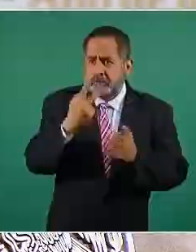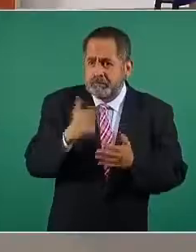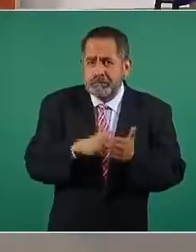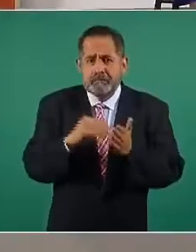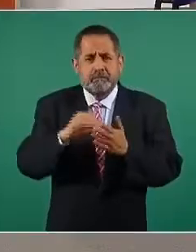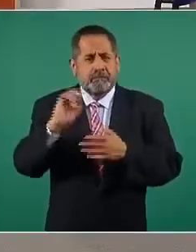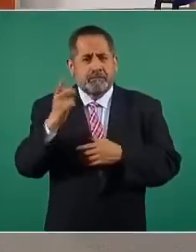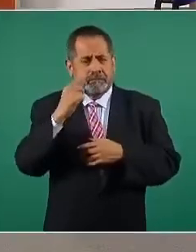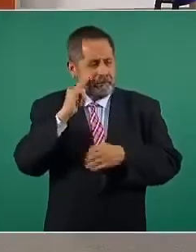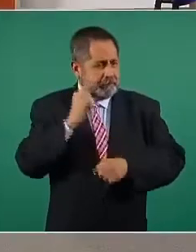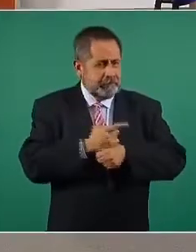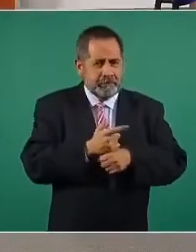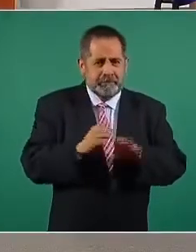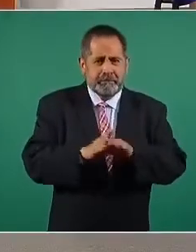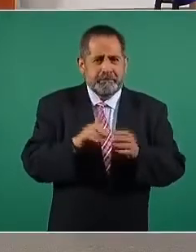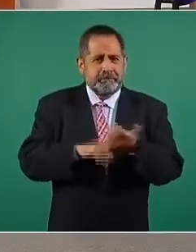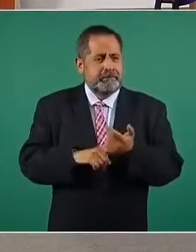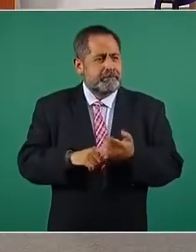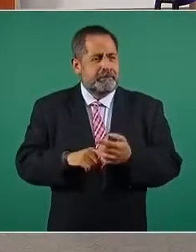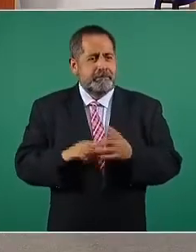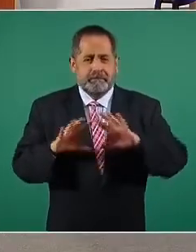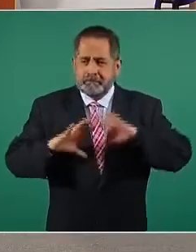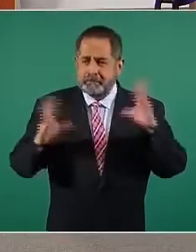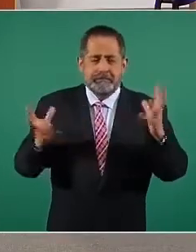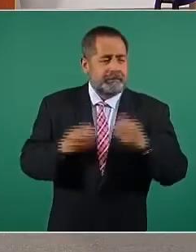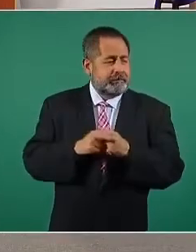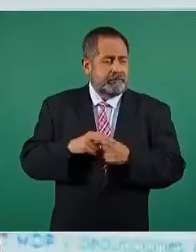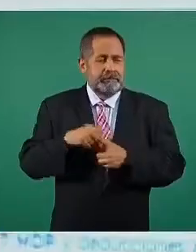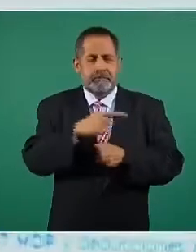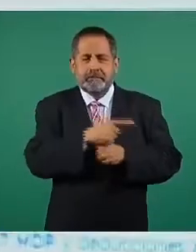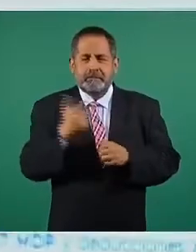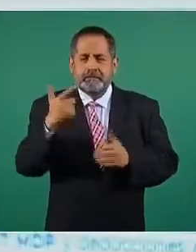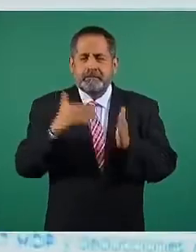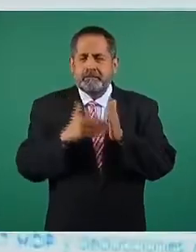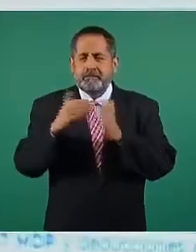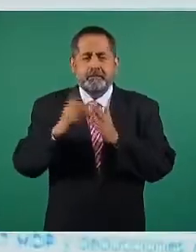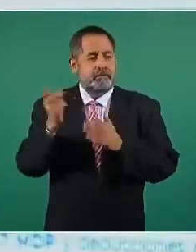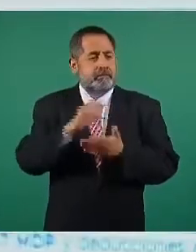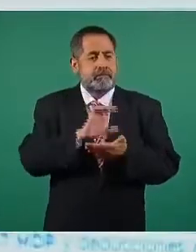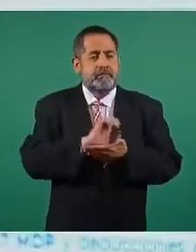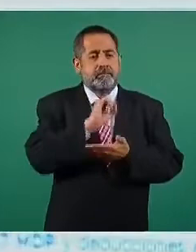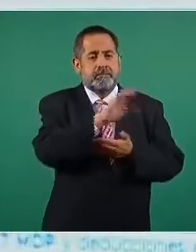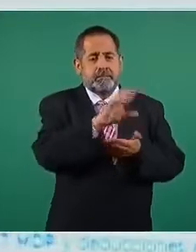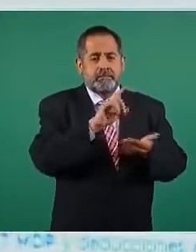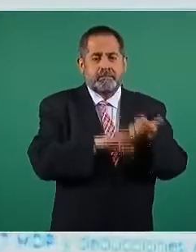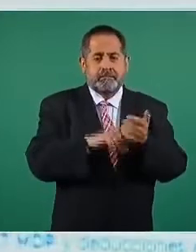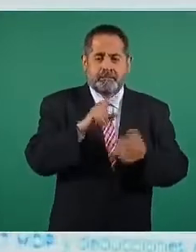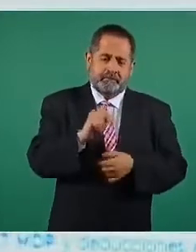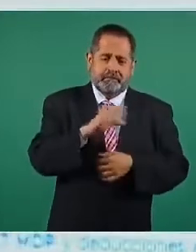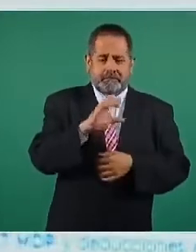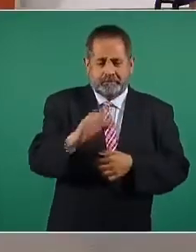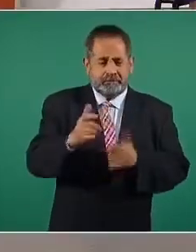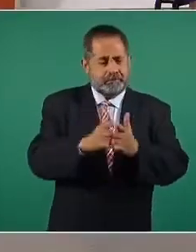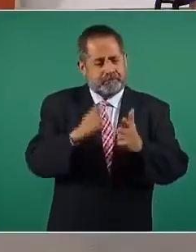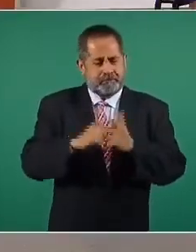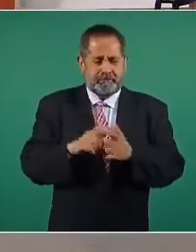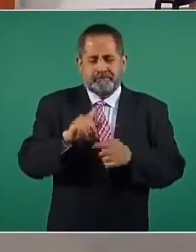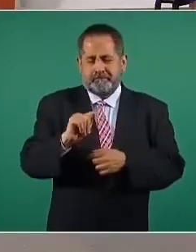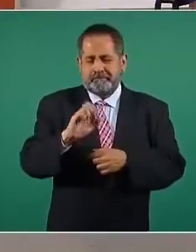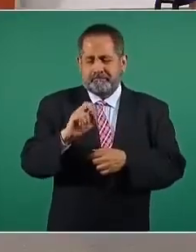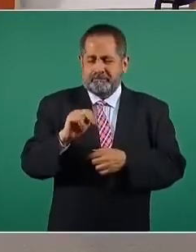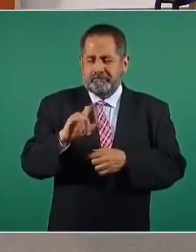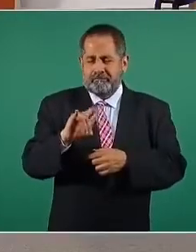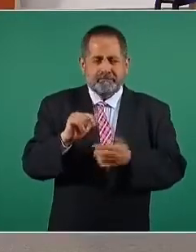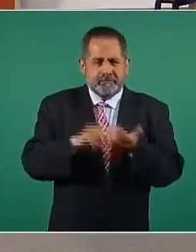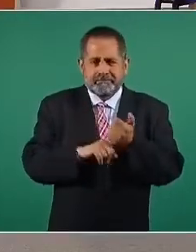para enviar entre otros beneficiarios 7 millones de dólares a NC Group Tecnologías LTD. Adelante, por favor.